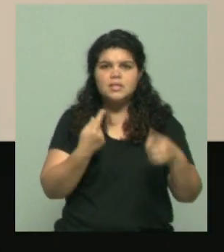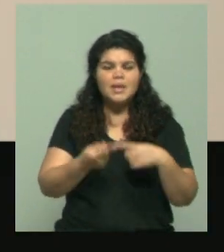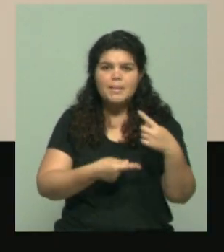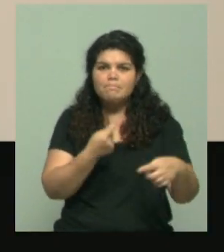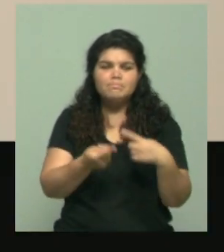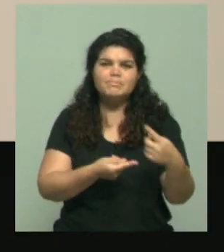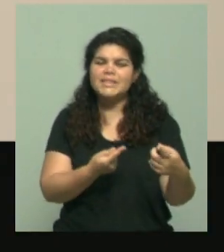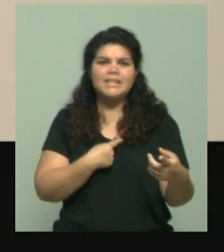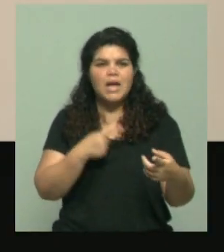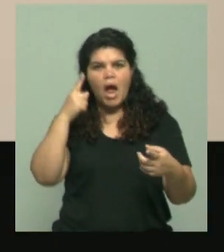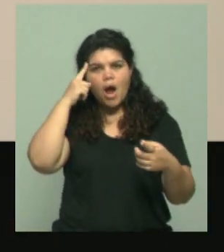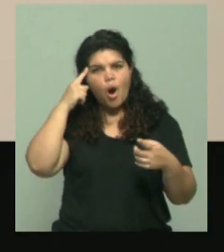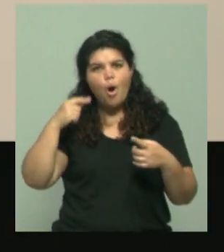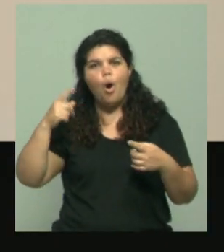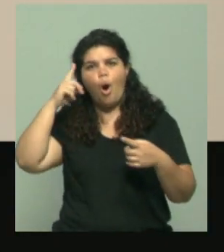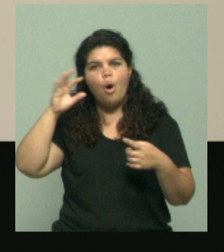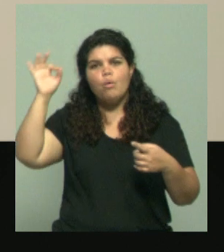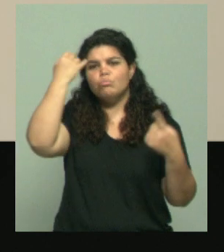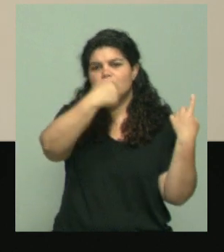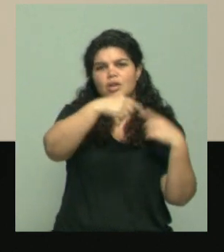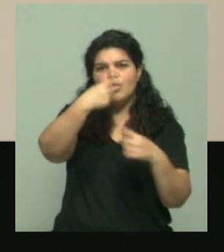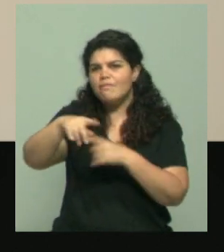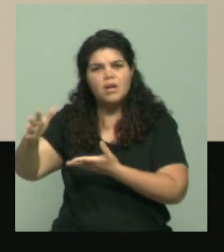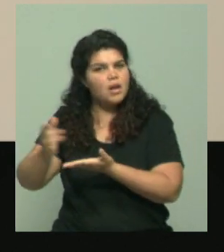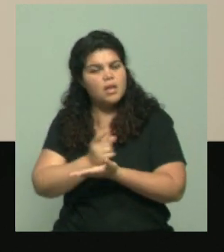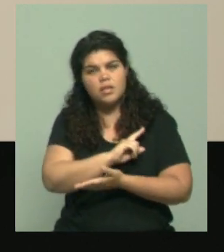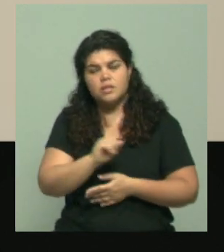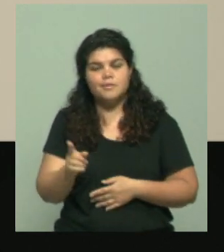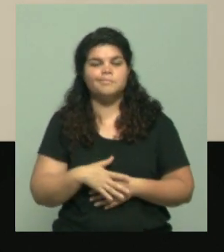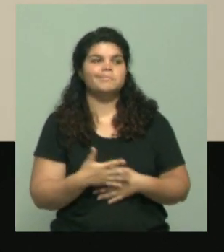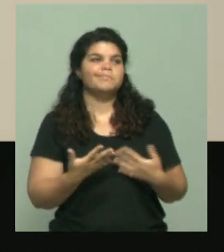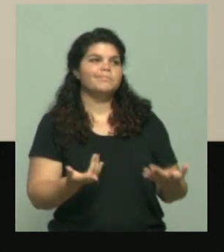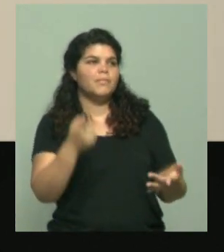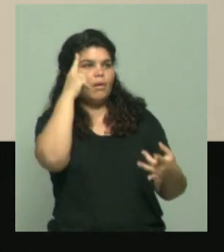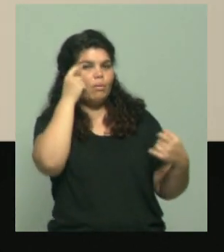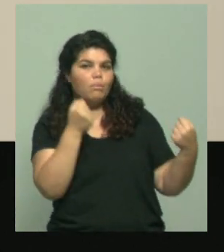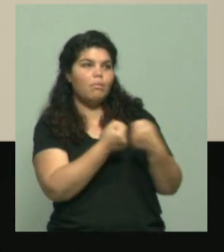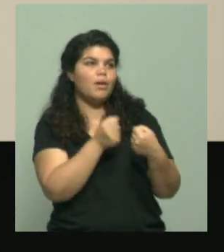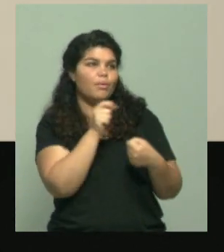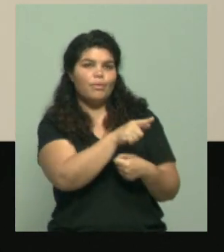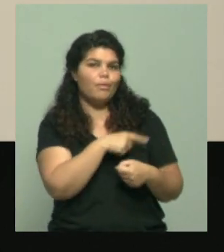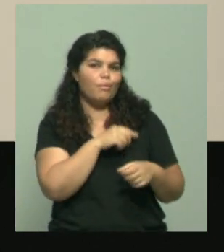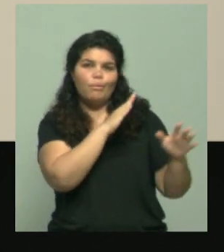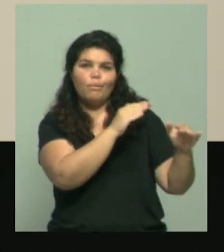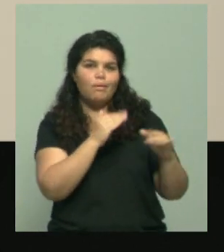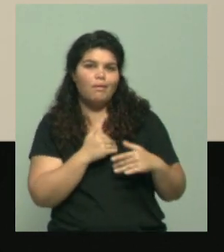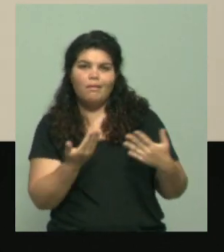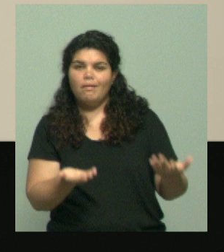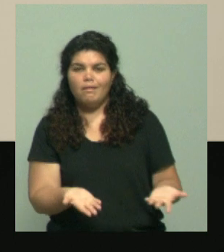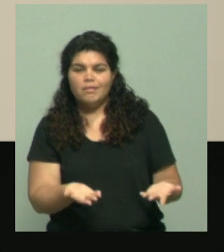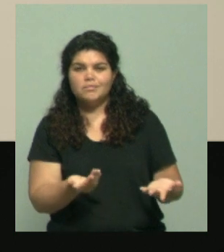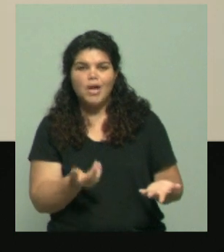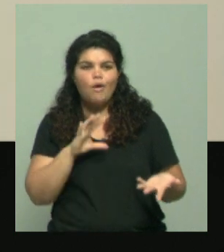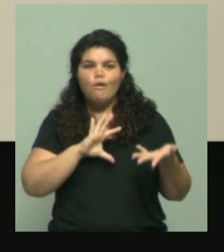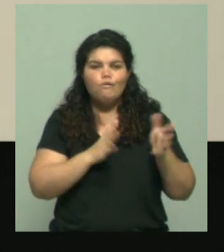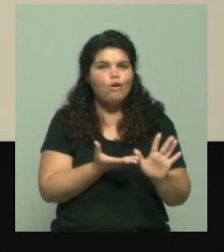Mira, en ese sentido, Claudia, lo que te puedo decir es que yo hago el mismo análisis que vos me planteo, si justamente las vías no son